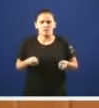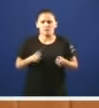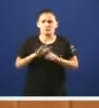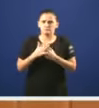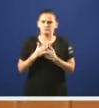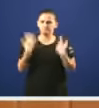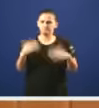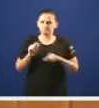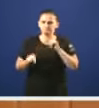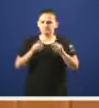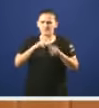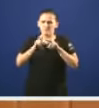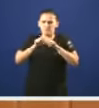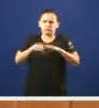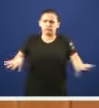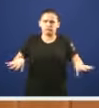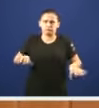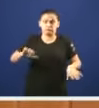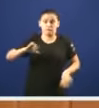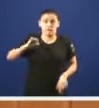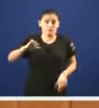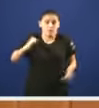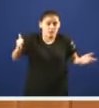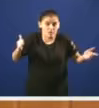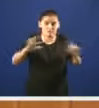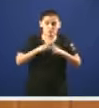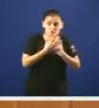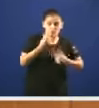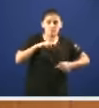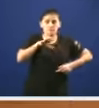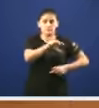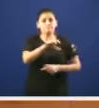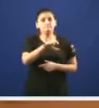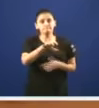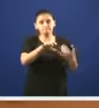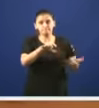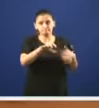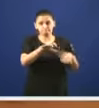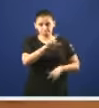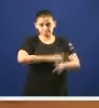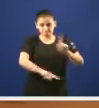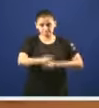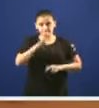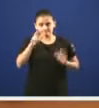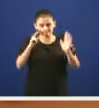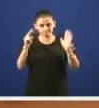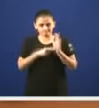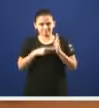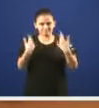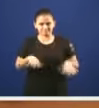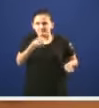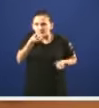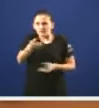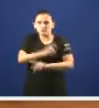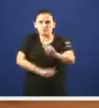auténtica epidemia sanitaria unha situación que no noso país é moi preocupante a tenor dos datos que ofrecen as